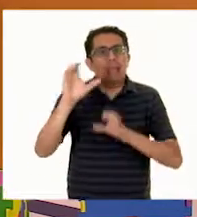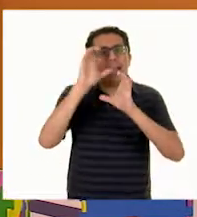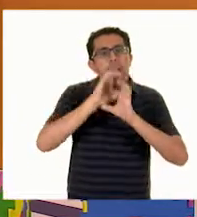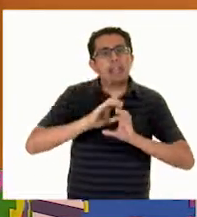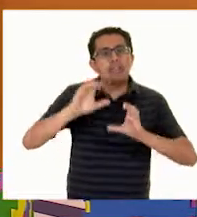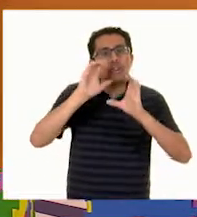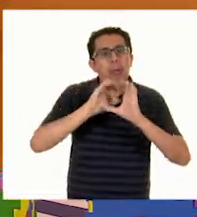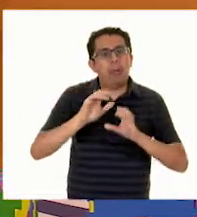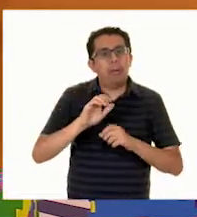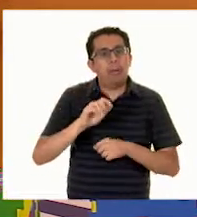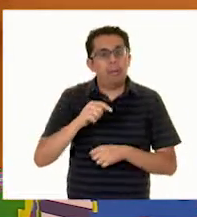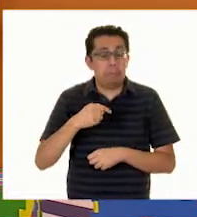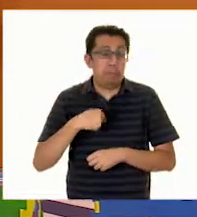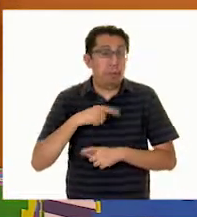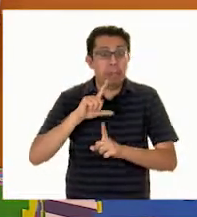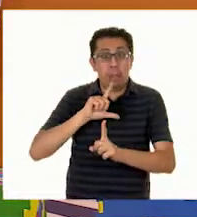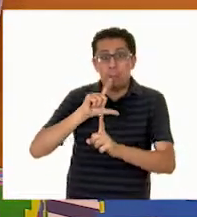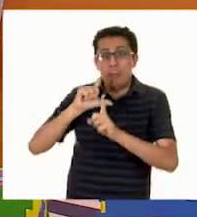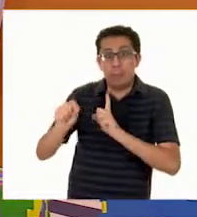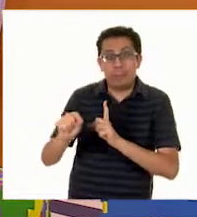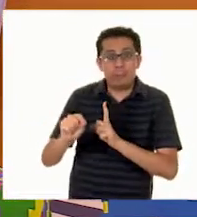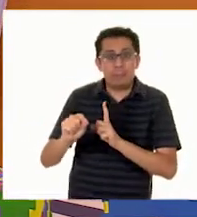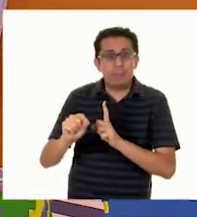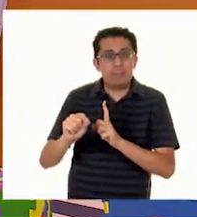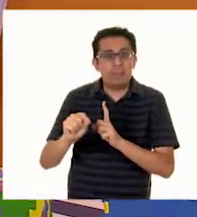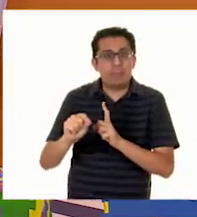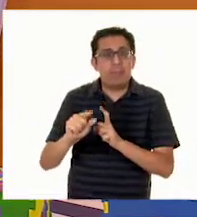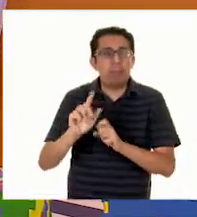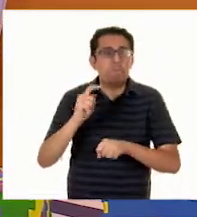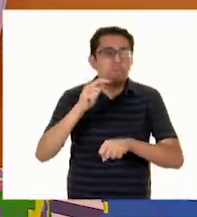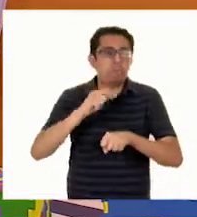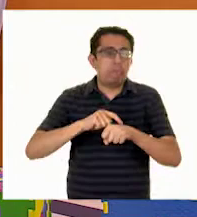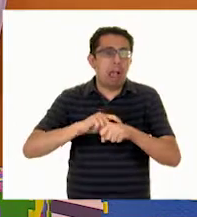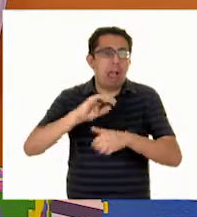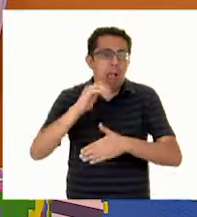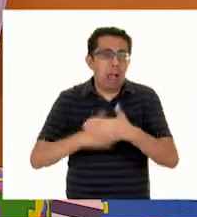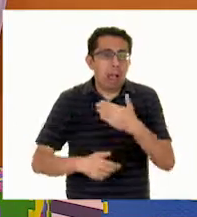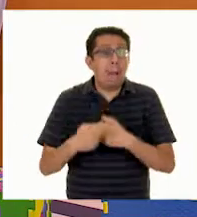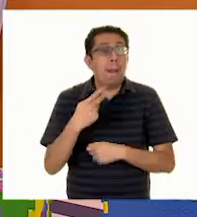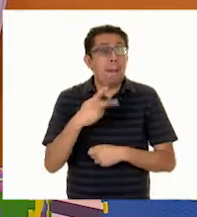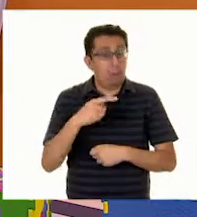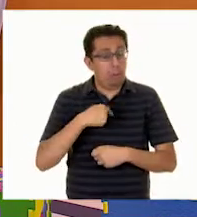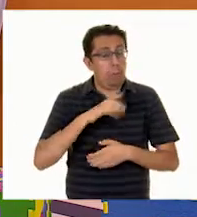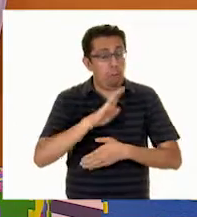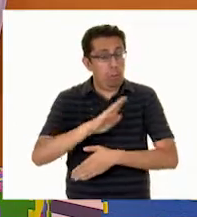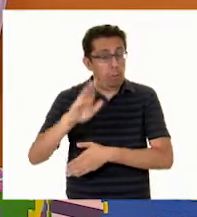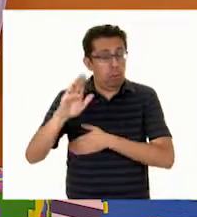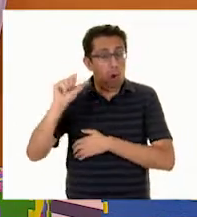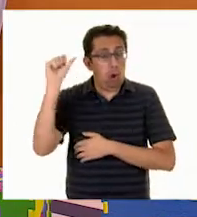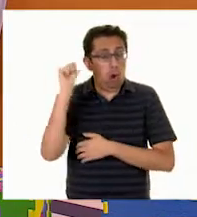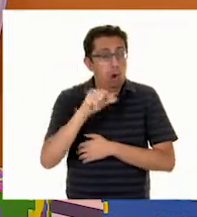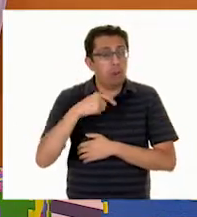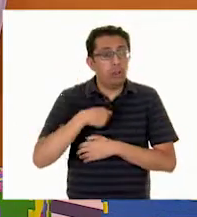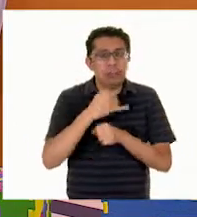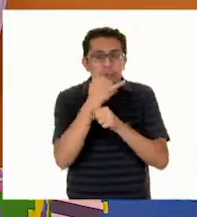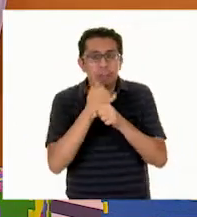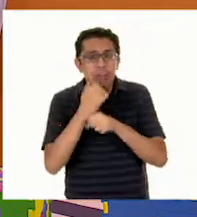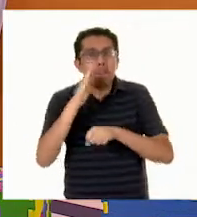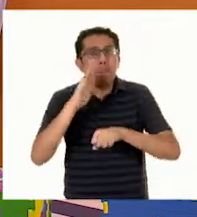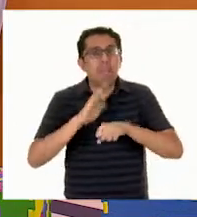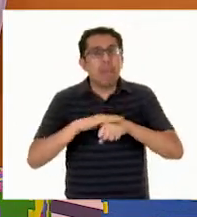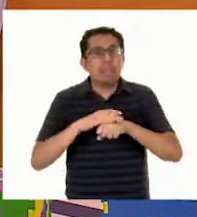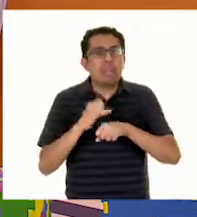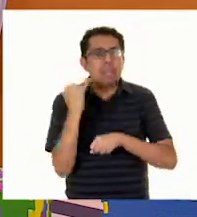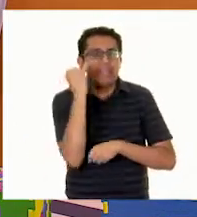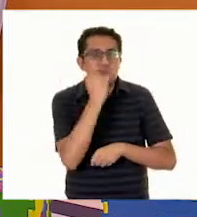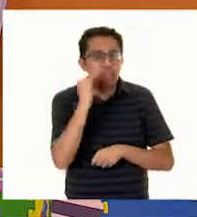yo te voy a dejar Mi querido Oscar Porque además ya se nos acabó El tiempo Pero te prometo Que todo el día de hoy Voy a averiguar más Sobre lenguas